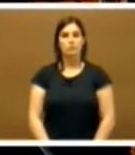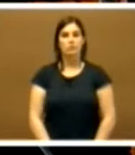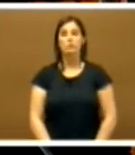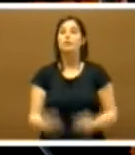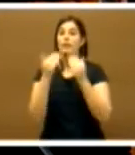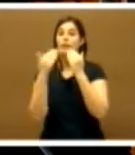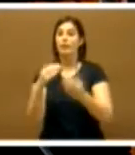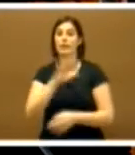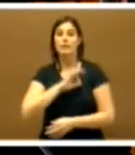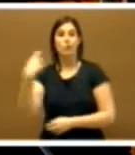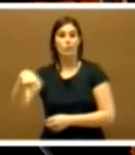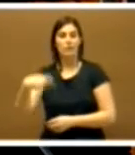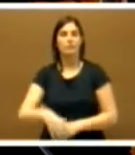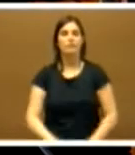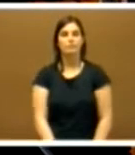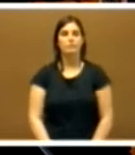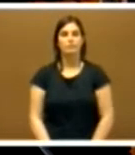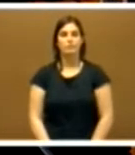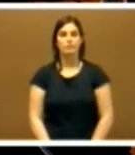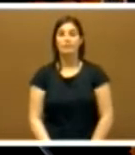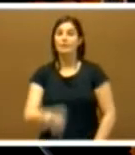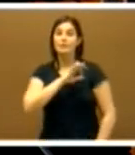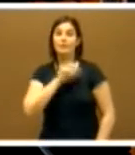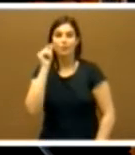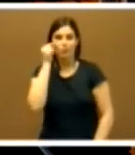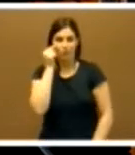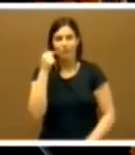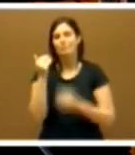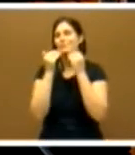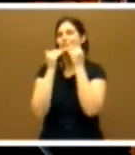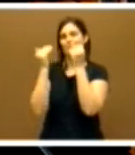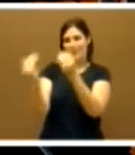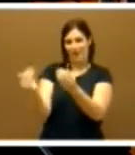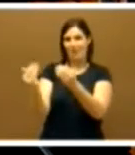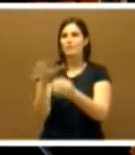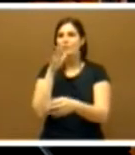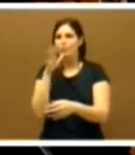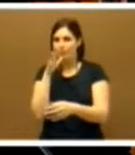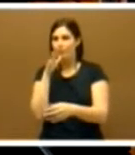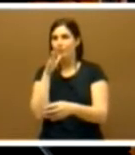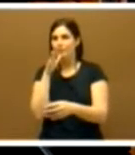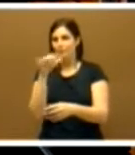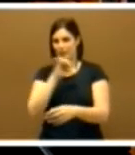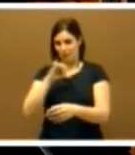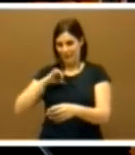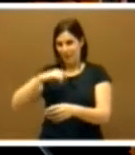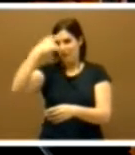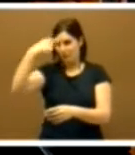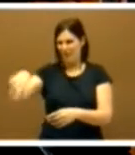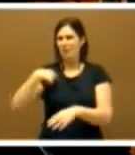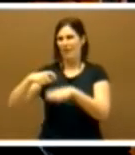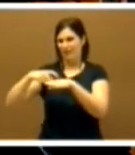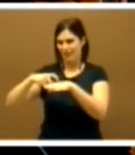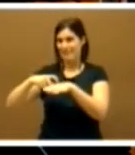Gracias, señor presidente. Señor Monago, agradezco sus palabras. Lo personal sabe que le tengo también todo el respeto